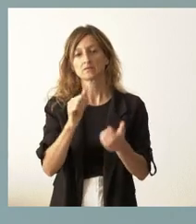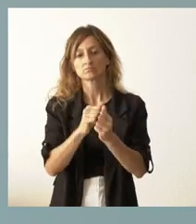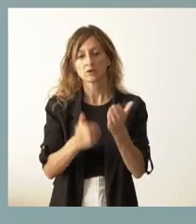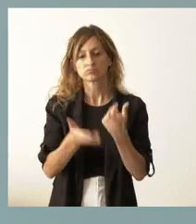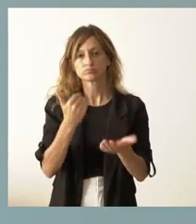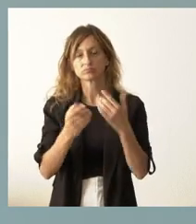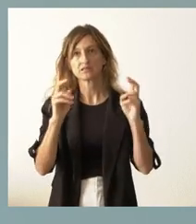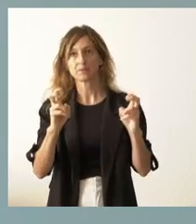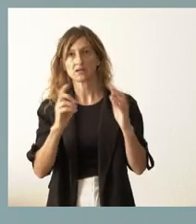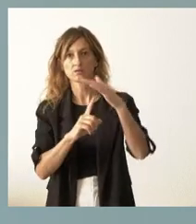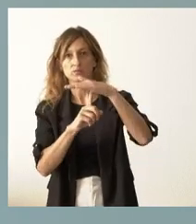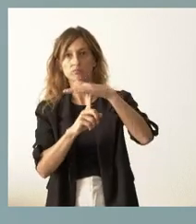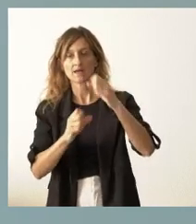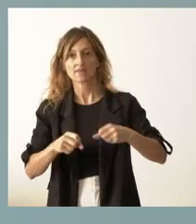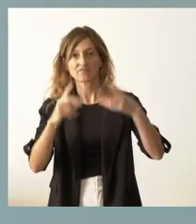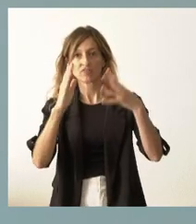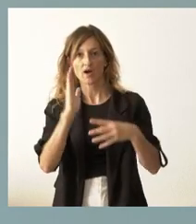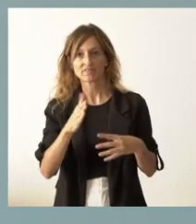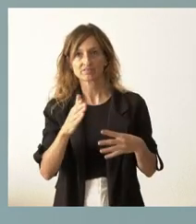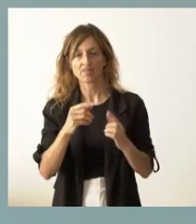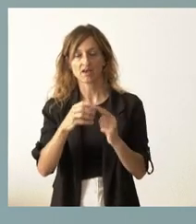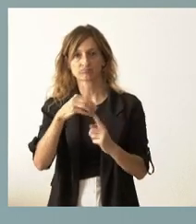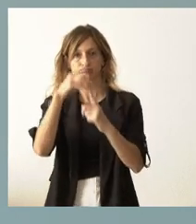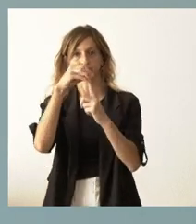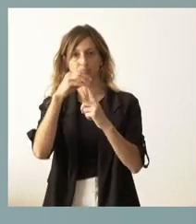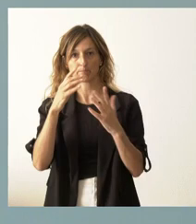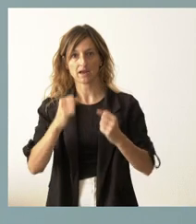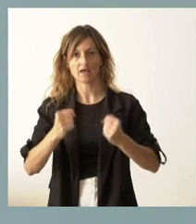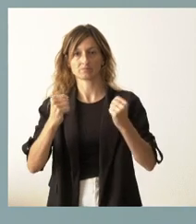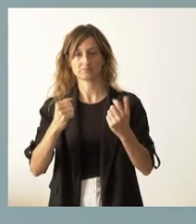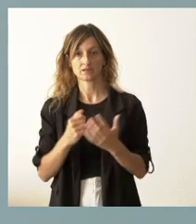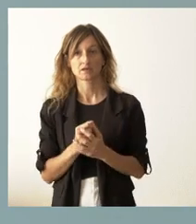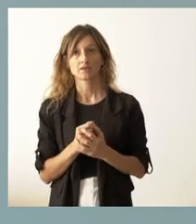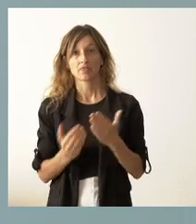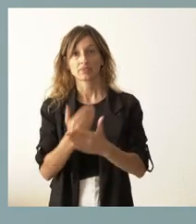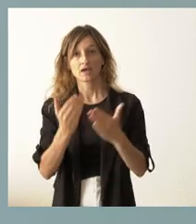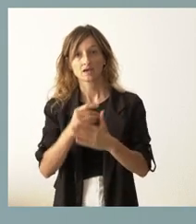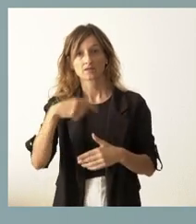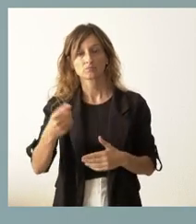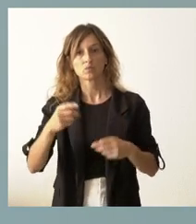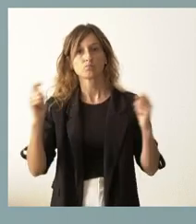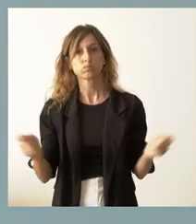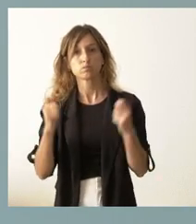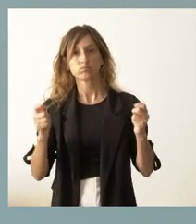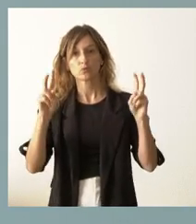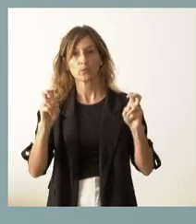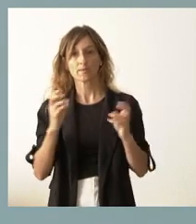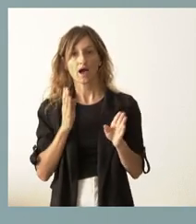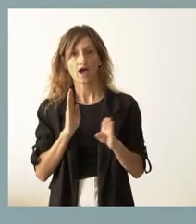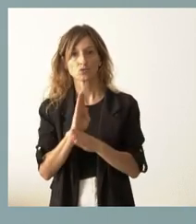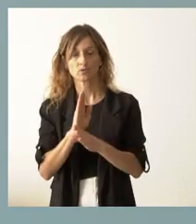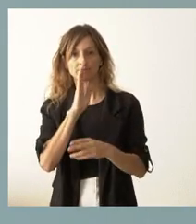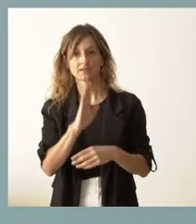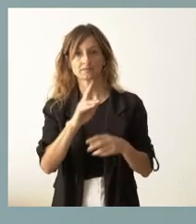el apuntamiento de las edificaciones afectadas por estos incendios. En los próximos días se van a publicar nuevas ayudas directas para la